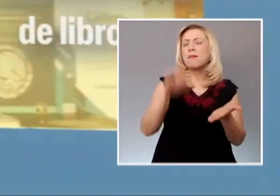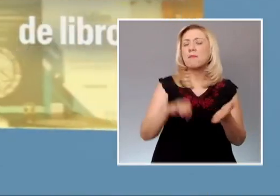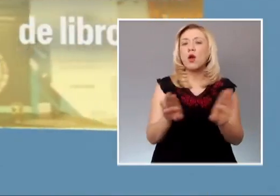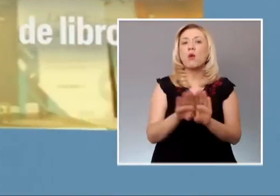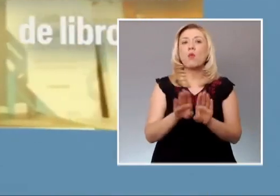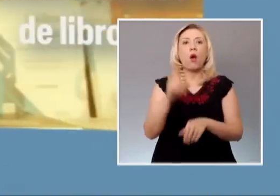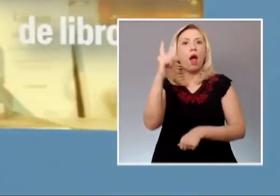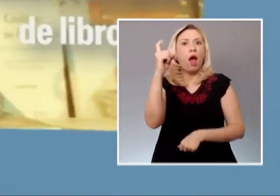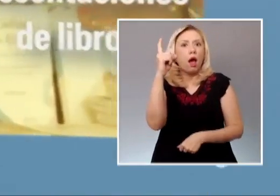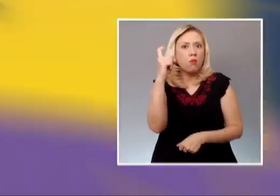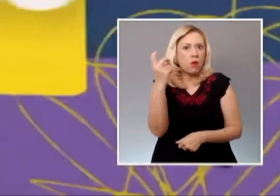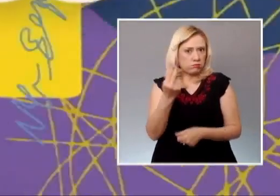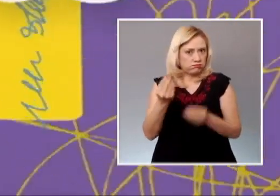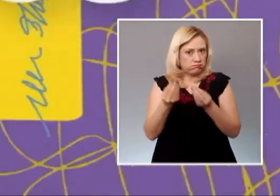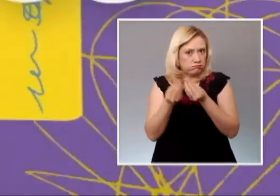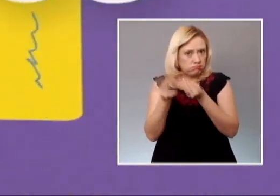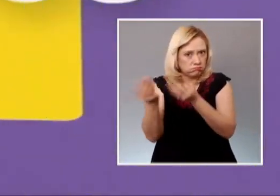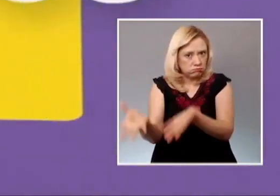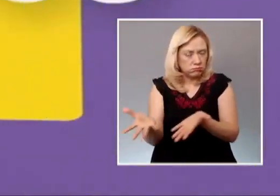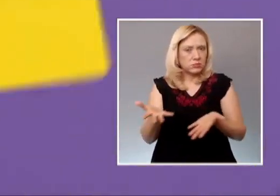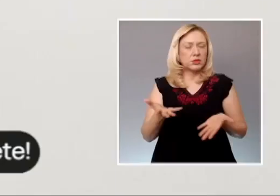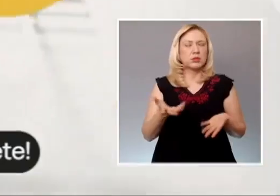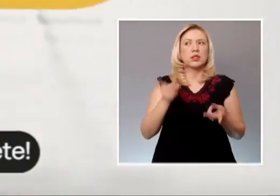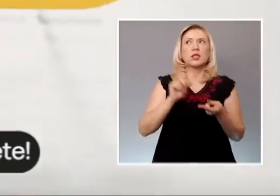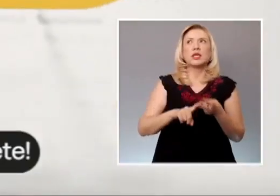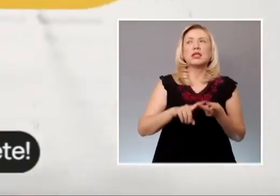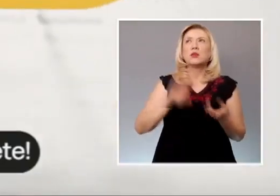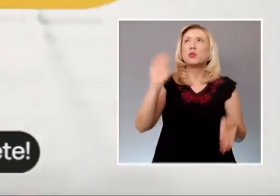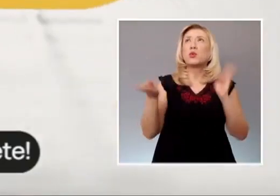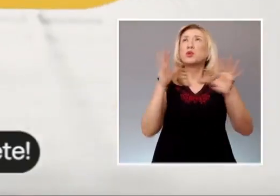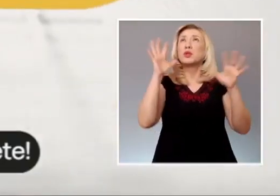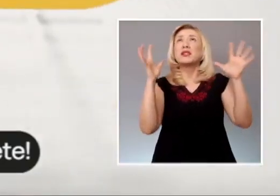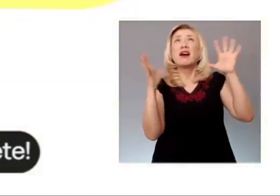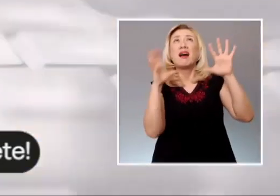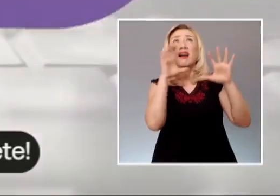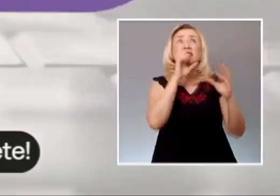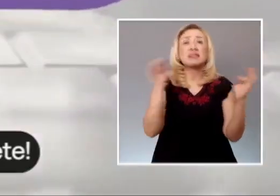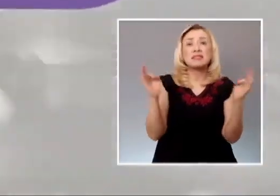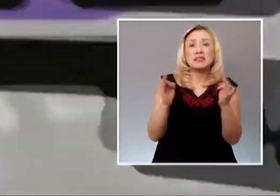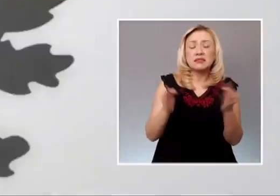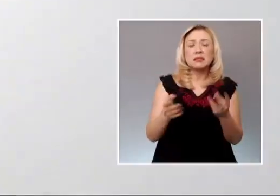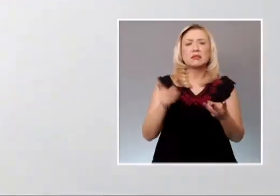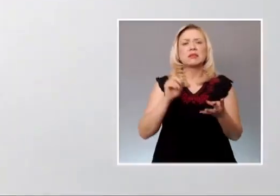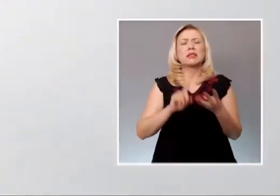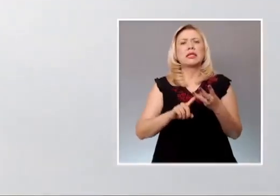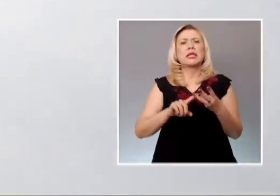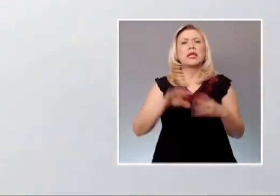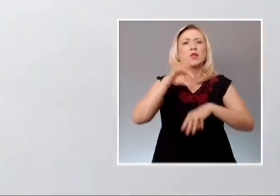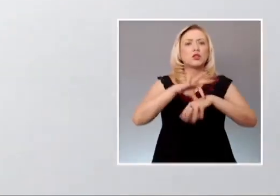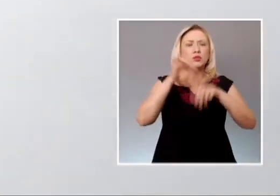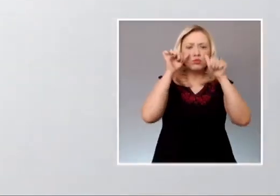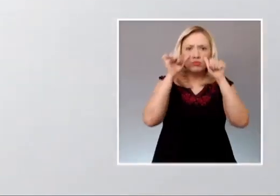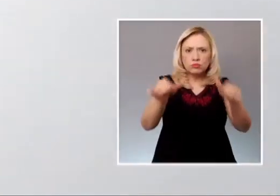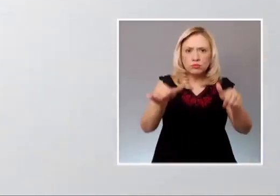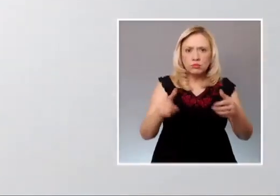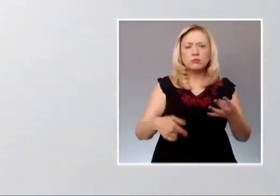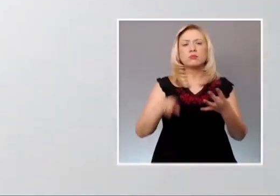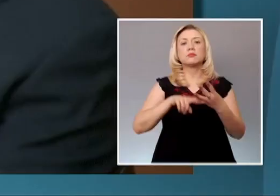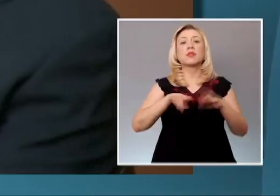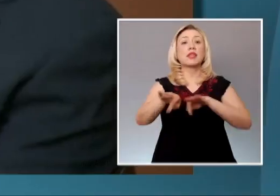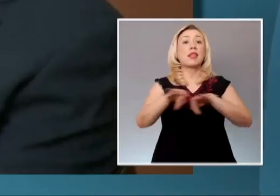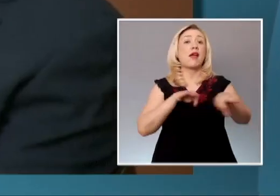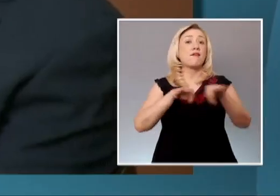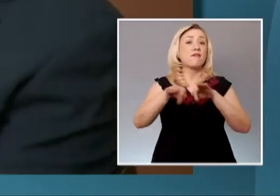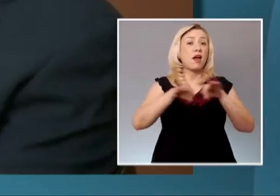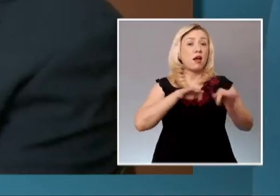la crisis climática, el derecho a la salud, el nuevo sistema de justicia laboral y el proceso de consolidación del sistema de justicia penal.